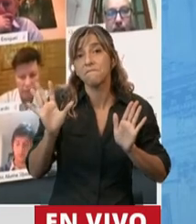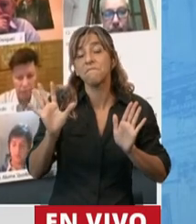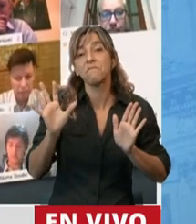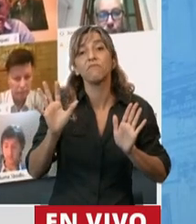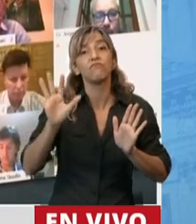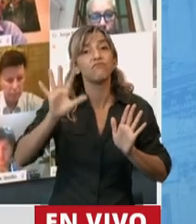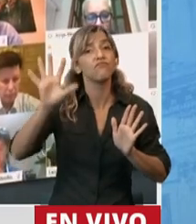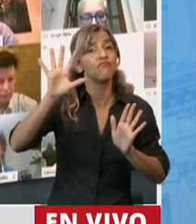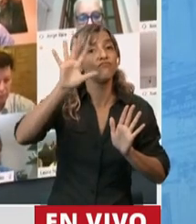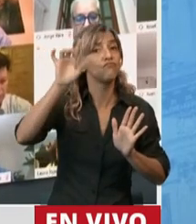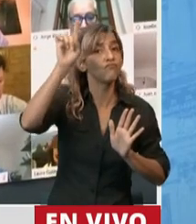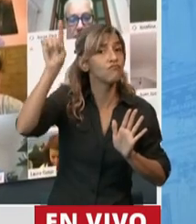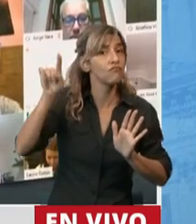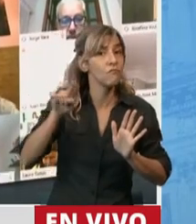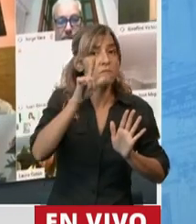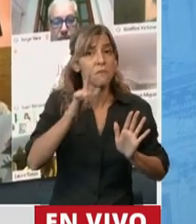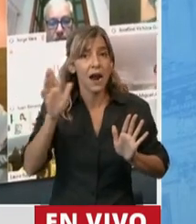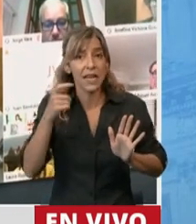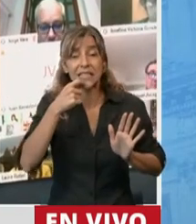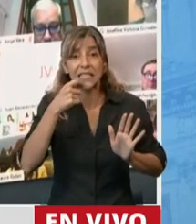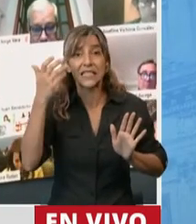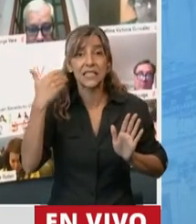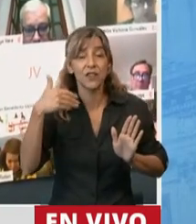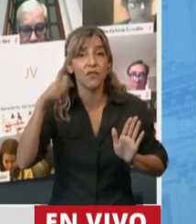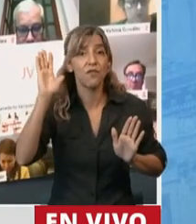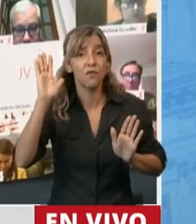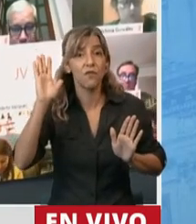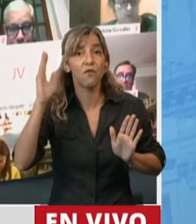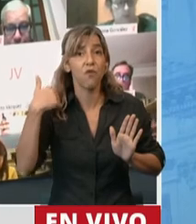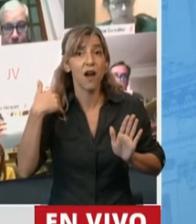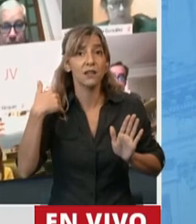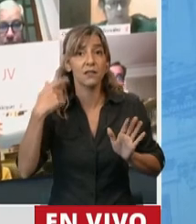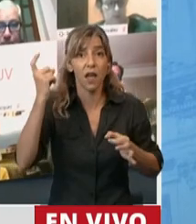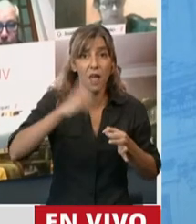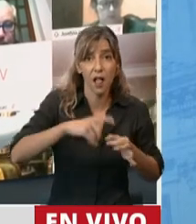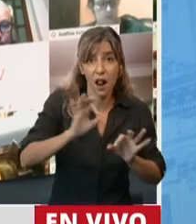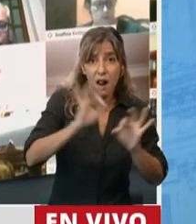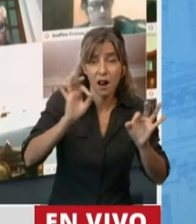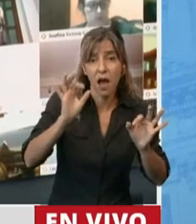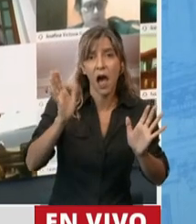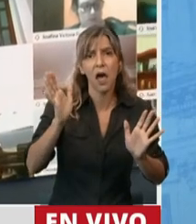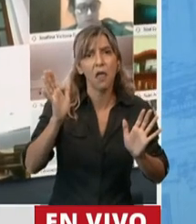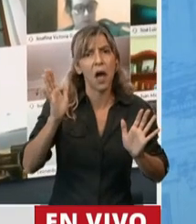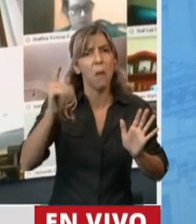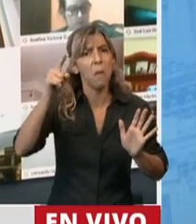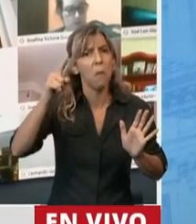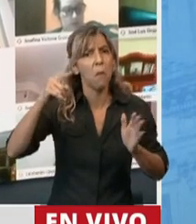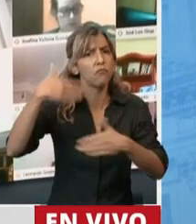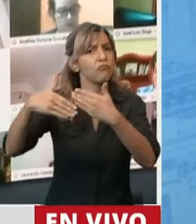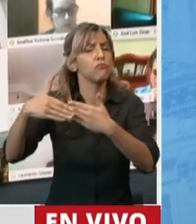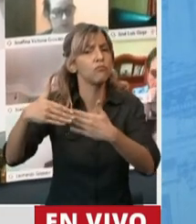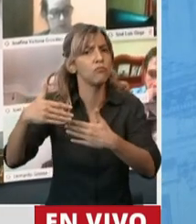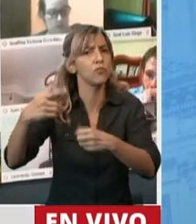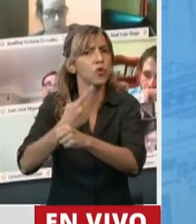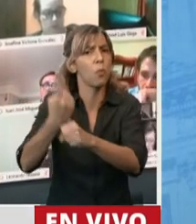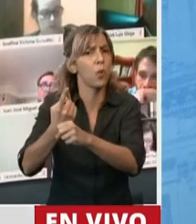distritos sin las respectivas normas de adhesión. Y acá es donde justamente